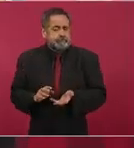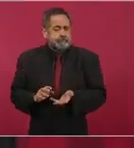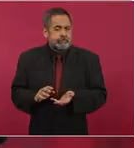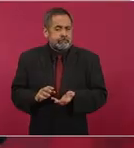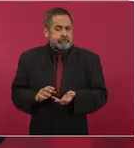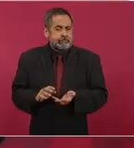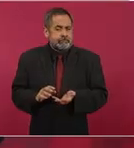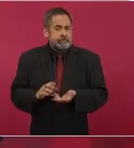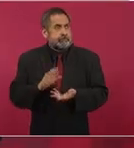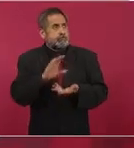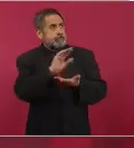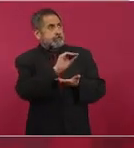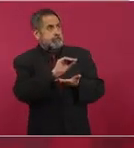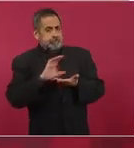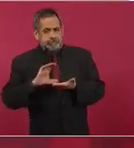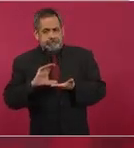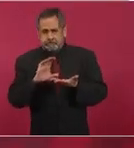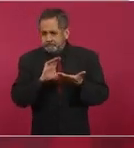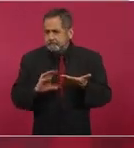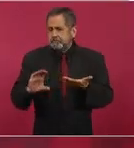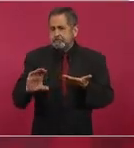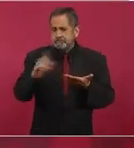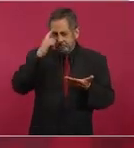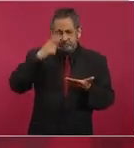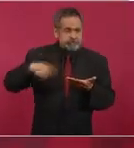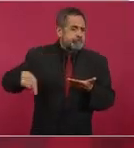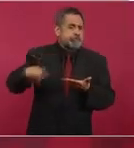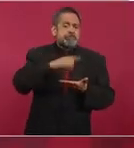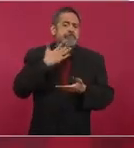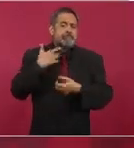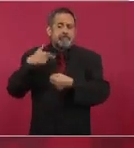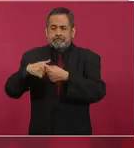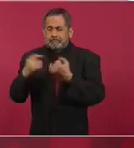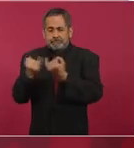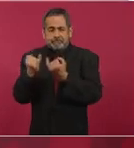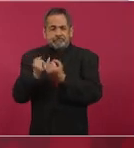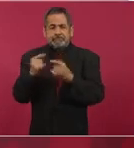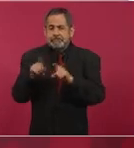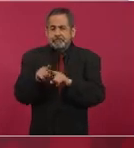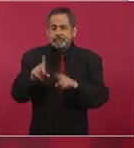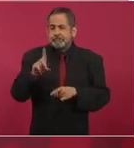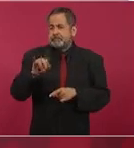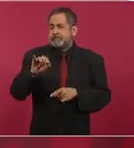la gasolina que consumimos y el diésel